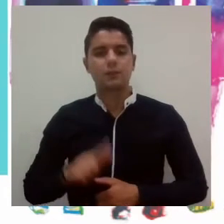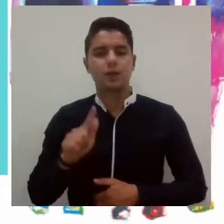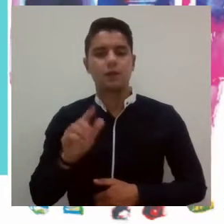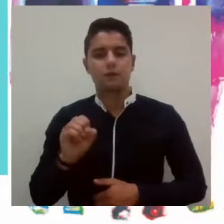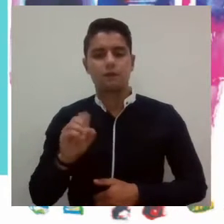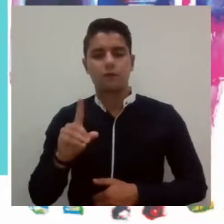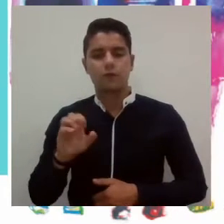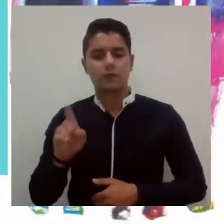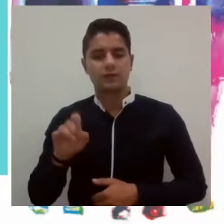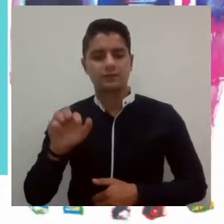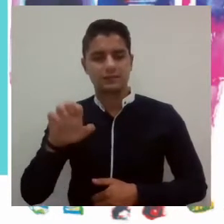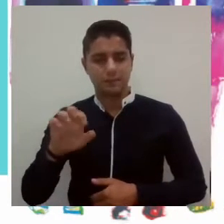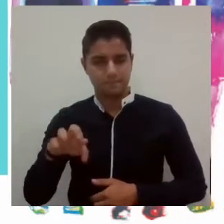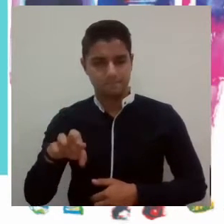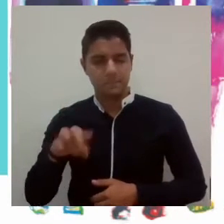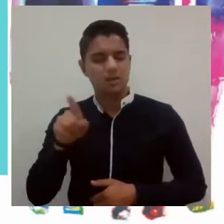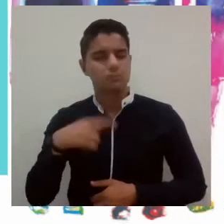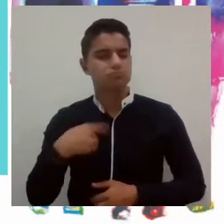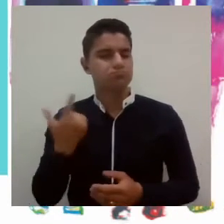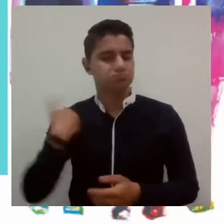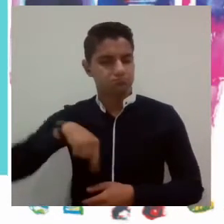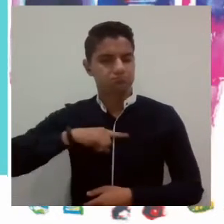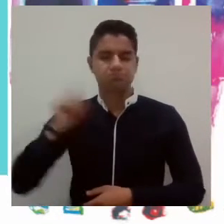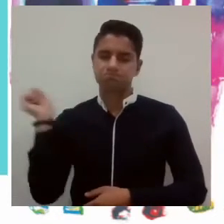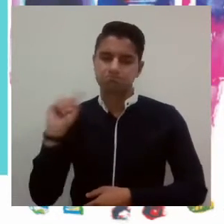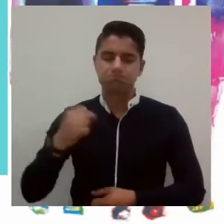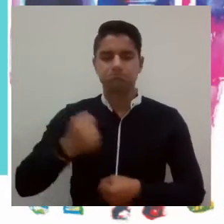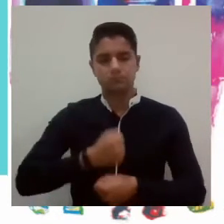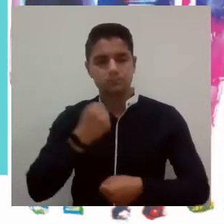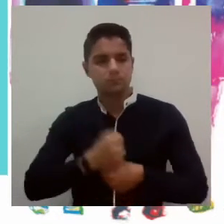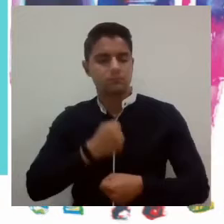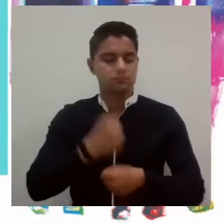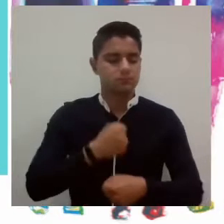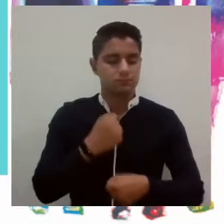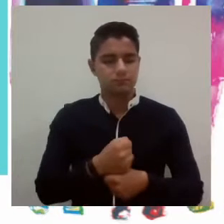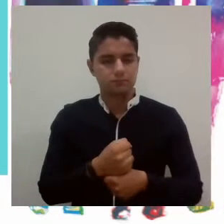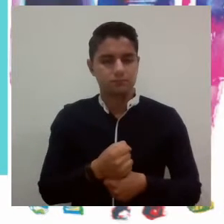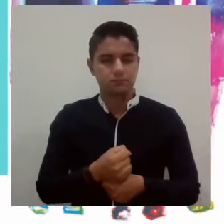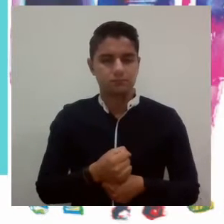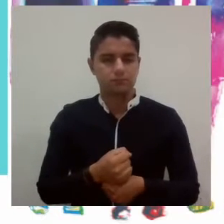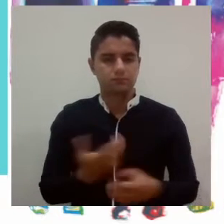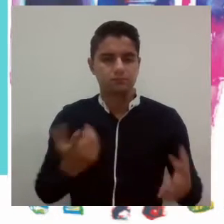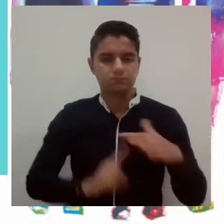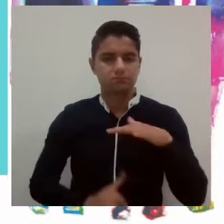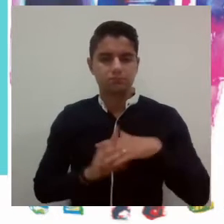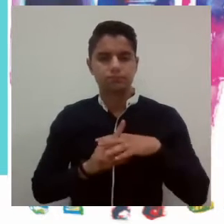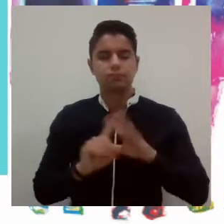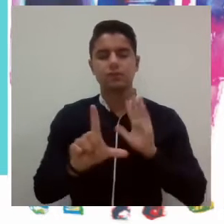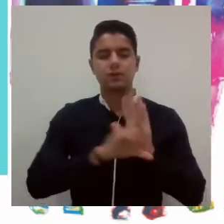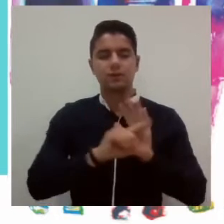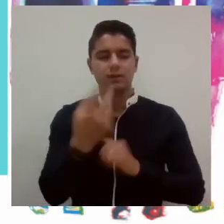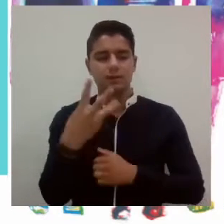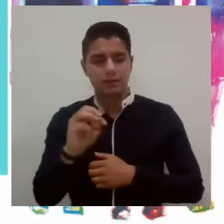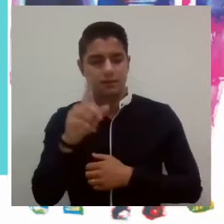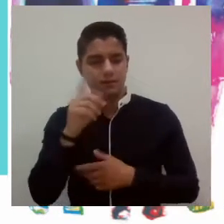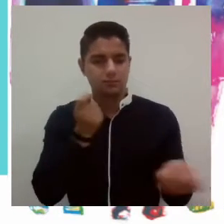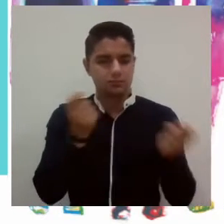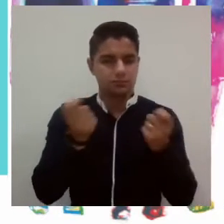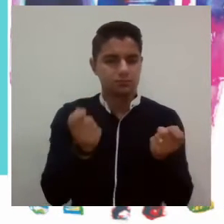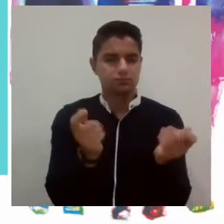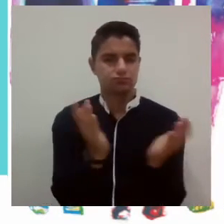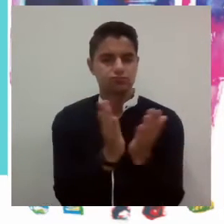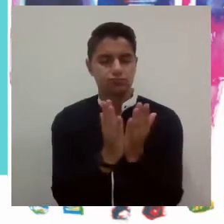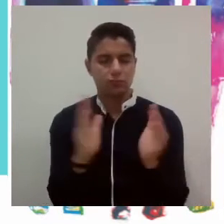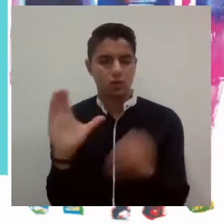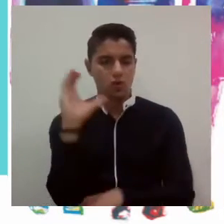El Fondo para el Desarrollo de la Educación Superior, FODESEP, ha venido trabajando desde su creación, originada en la